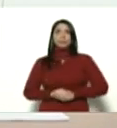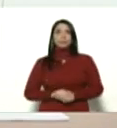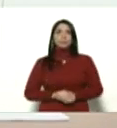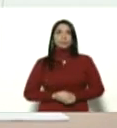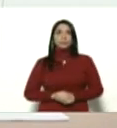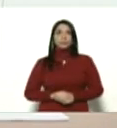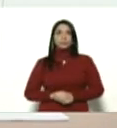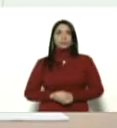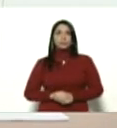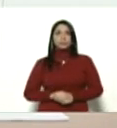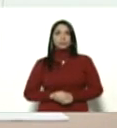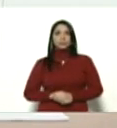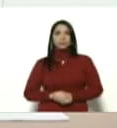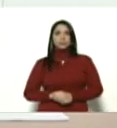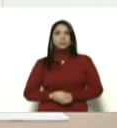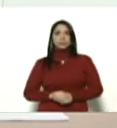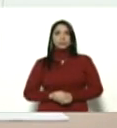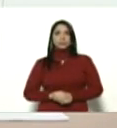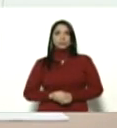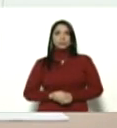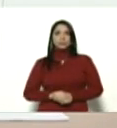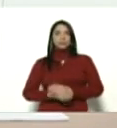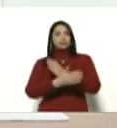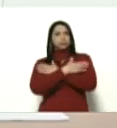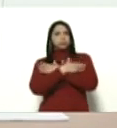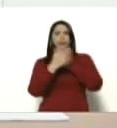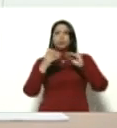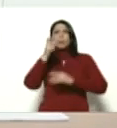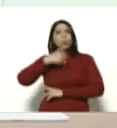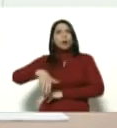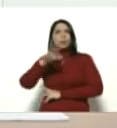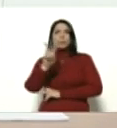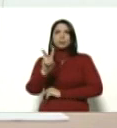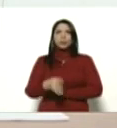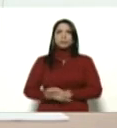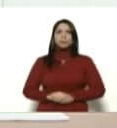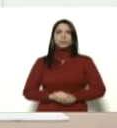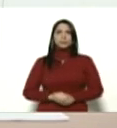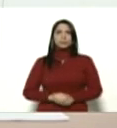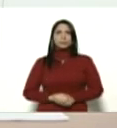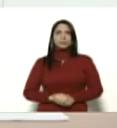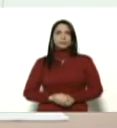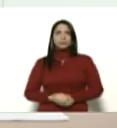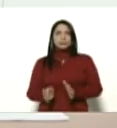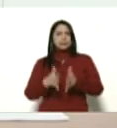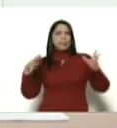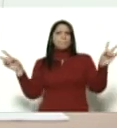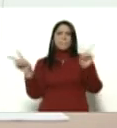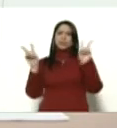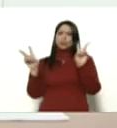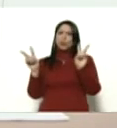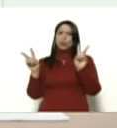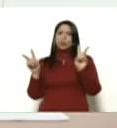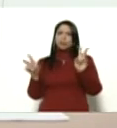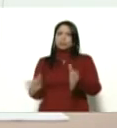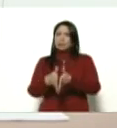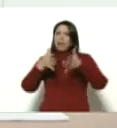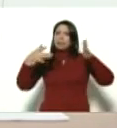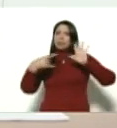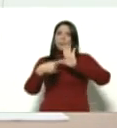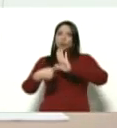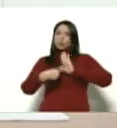Traidores nunca. Felicitar a todo el pueblo de Venezuela. Qué gran victoria, qué gran demostración,